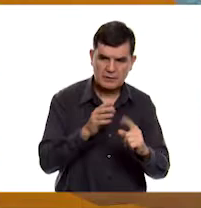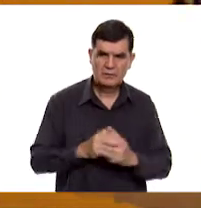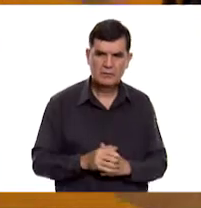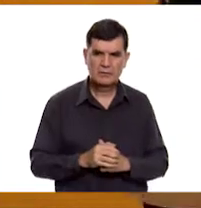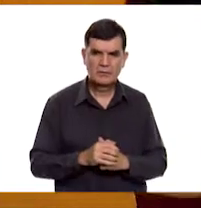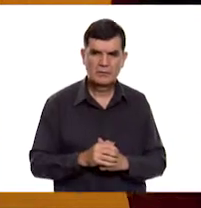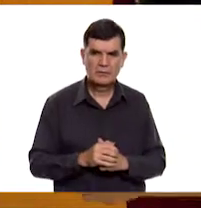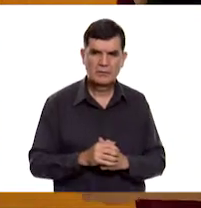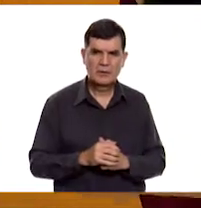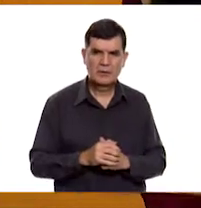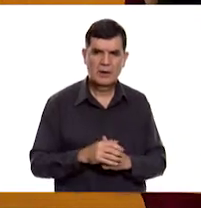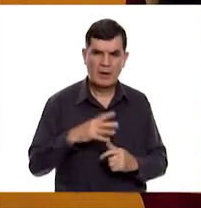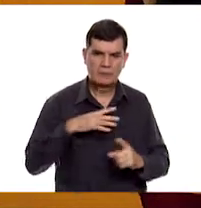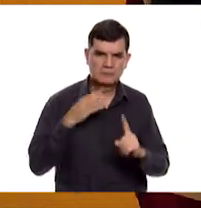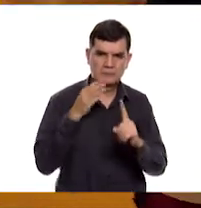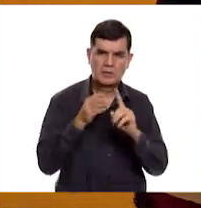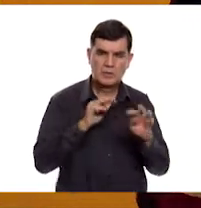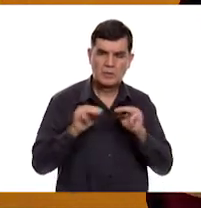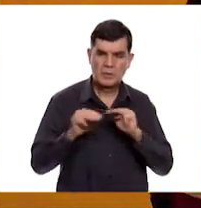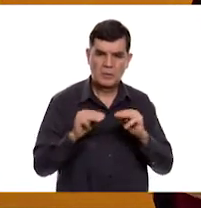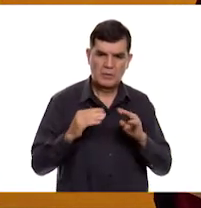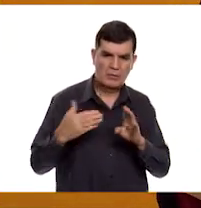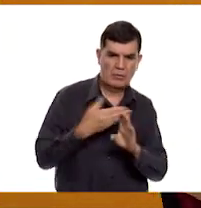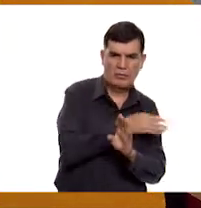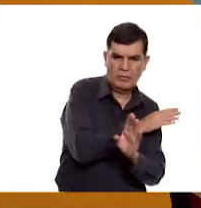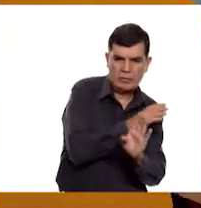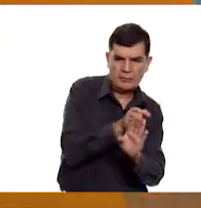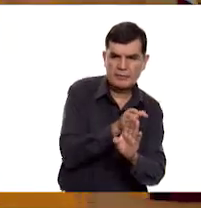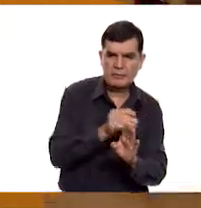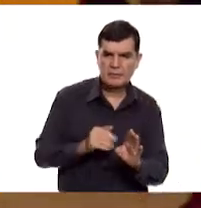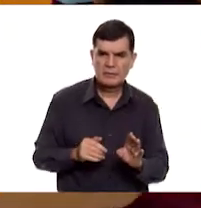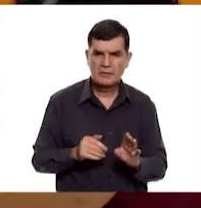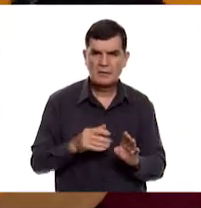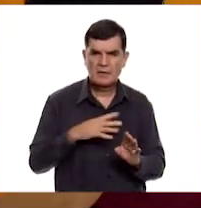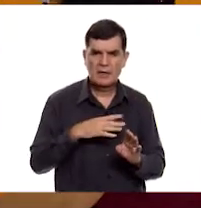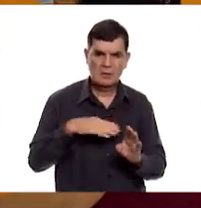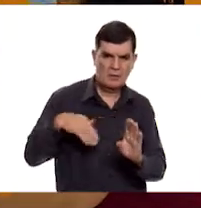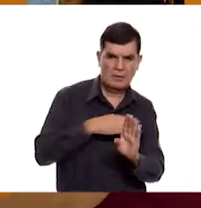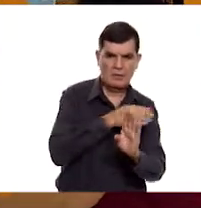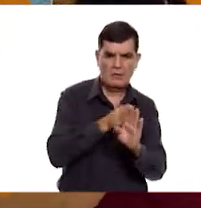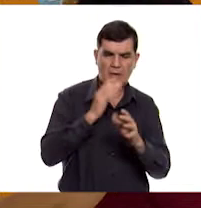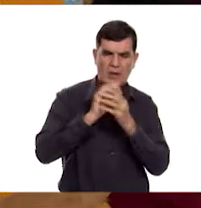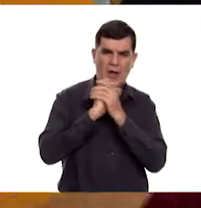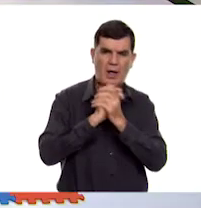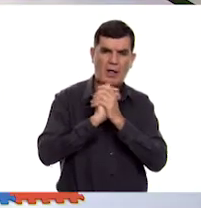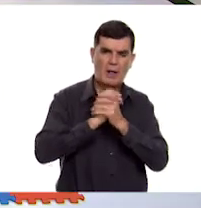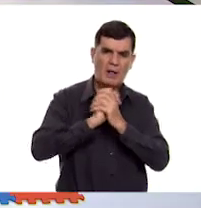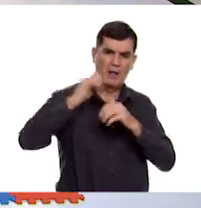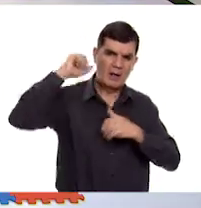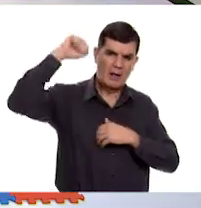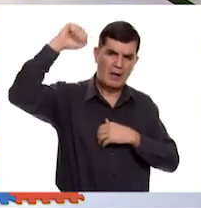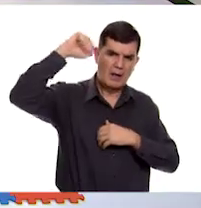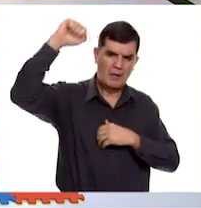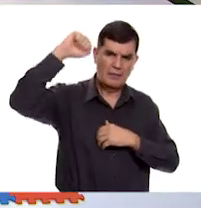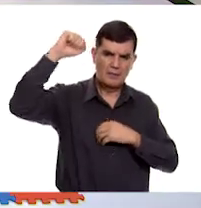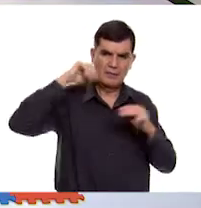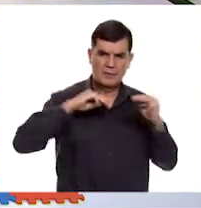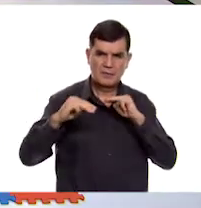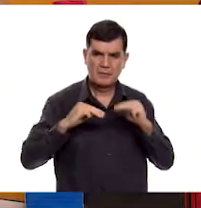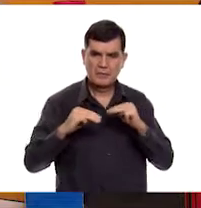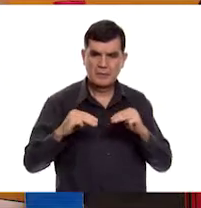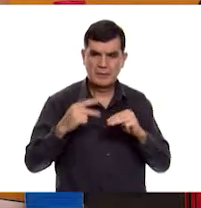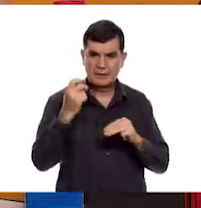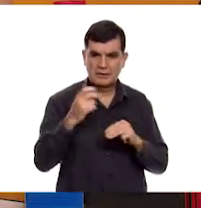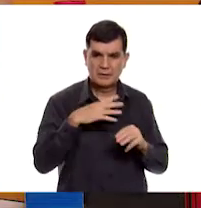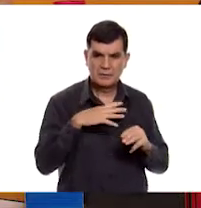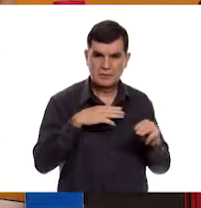Movimiento directo. Movimiento indirecto. Y movimiento indirecto, lotería en movimiento. A ver, entonces tengo